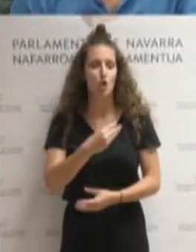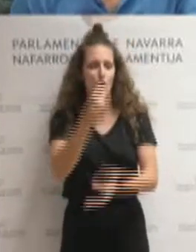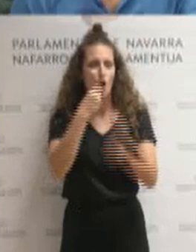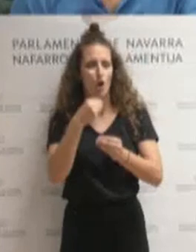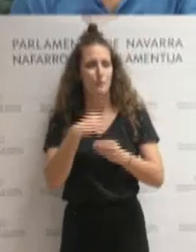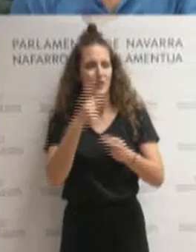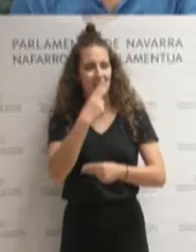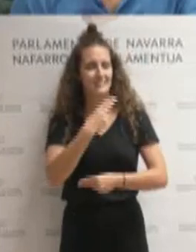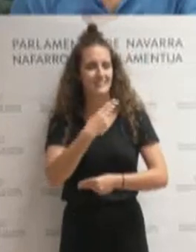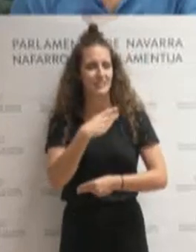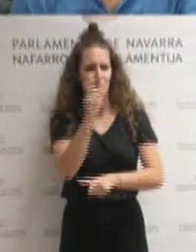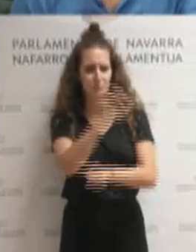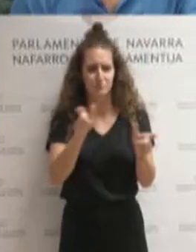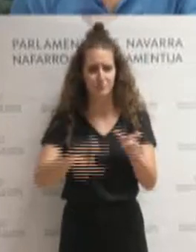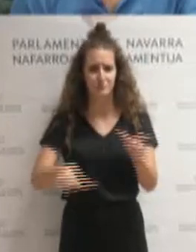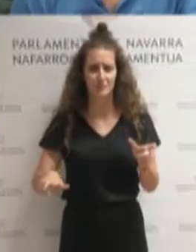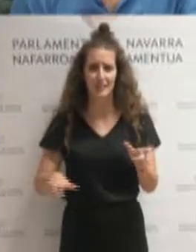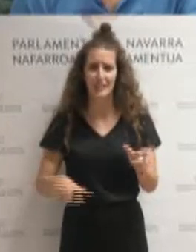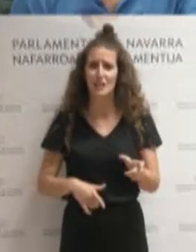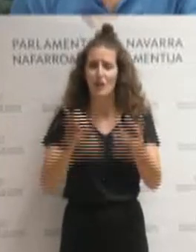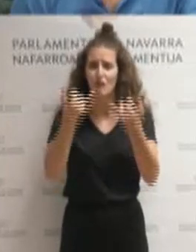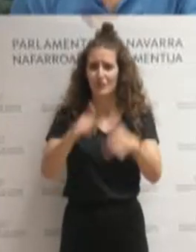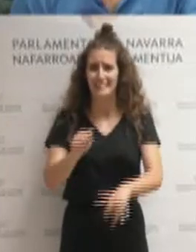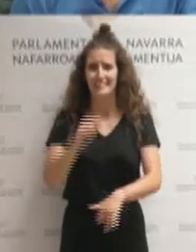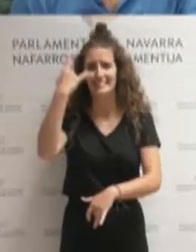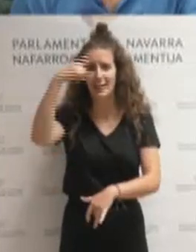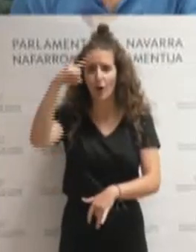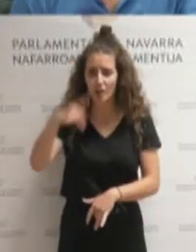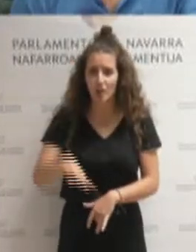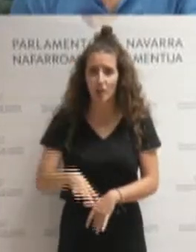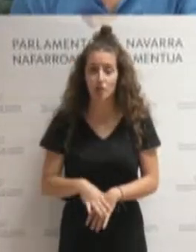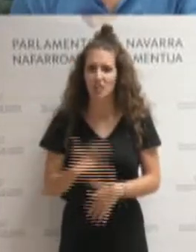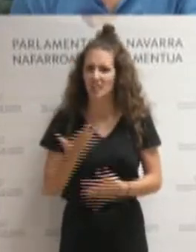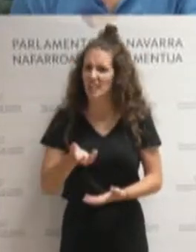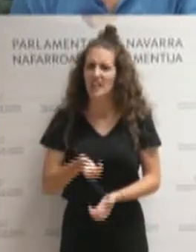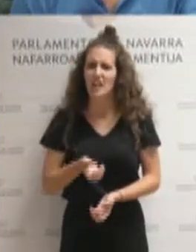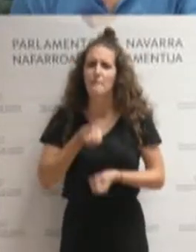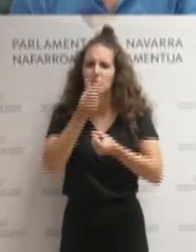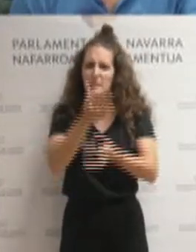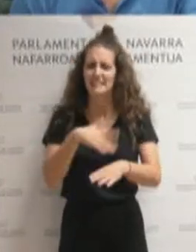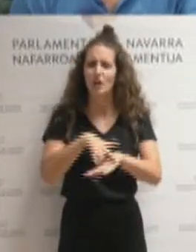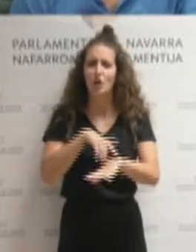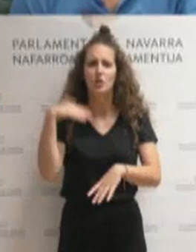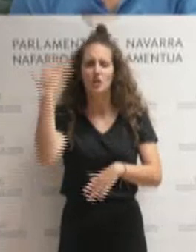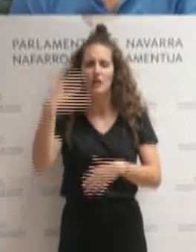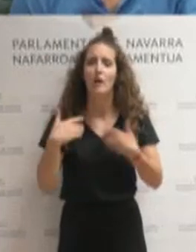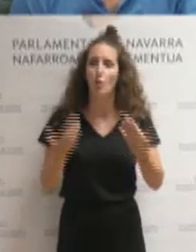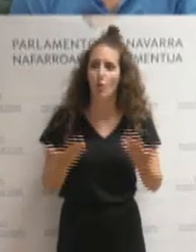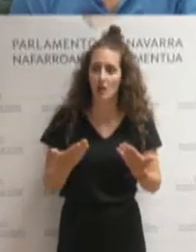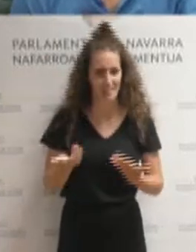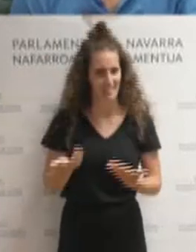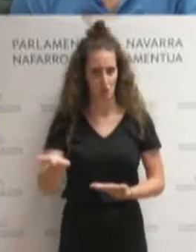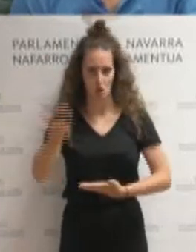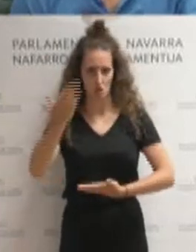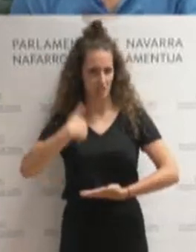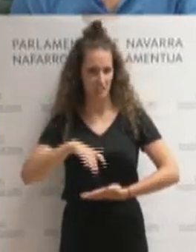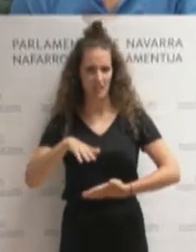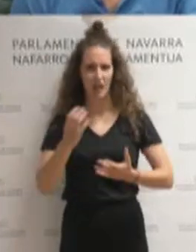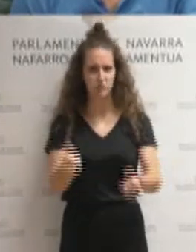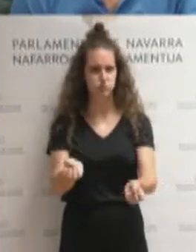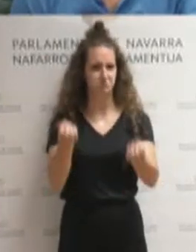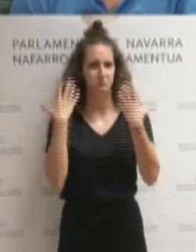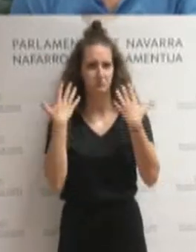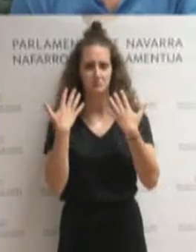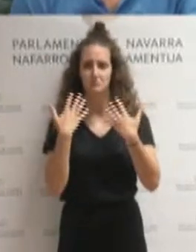150 personas, festejos taurinos. ¿Qué mensaje se dio por parte del Gobierno de Navarra a la ciudadanía? Que esto ya había pasado, que esto era agua pasada.